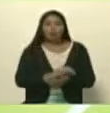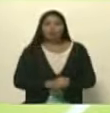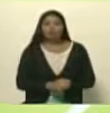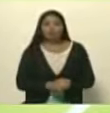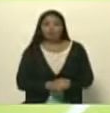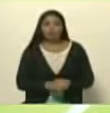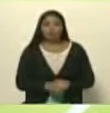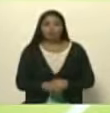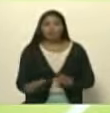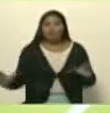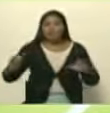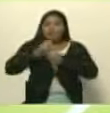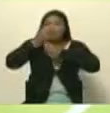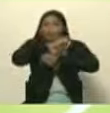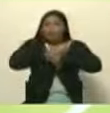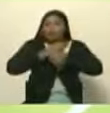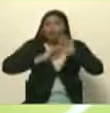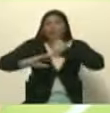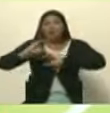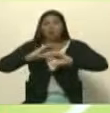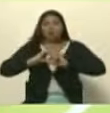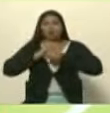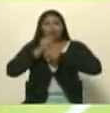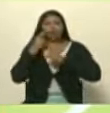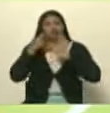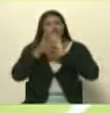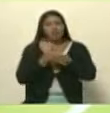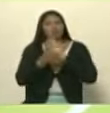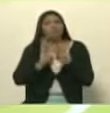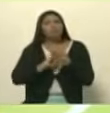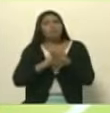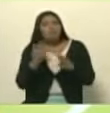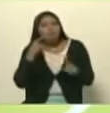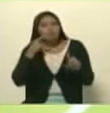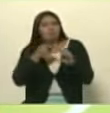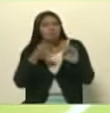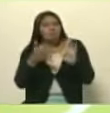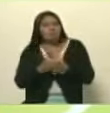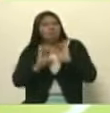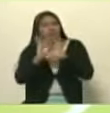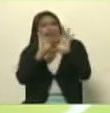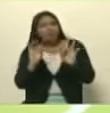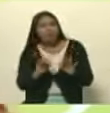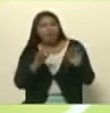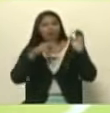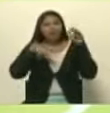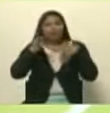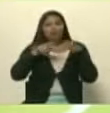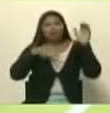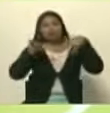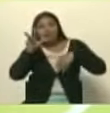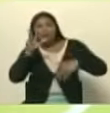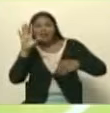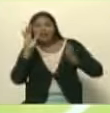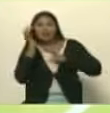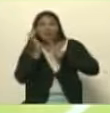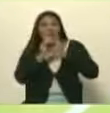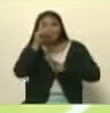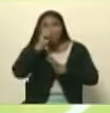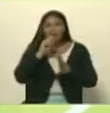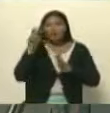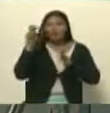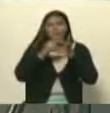El empoderamiento del hecho comunicacional se suscita precisamente a propósito de ese 12 y 13 de abril del año